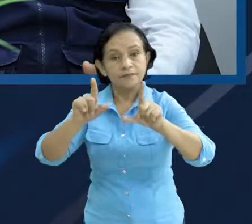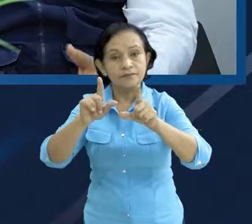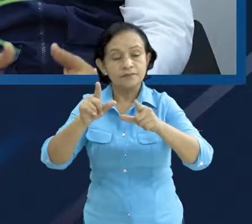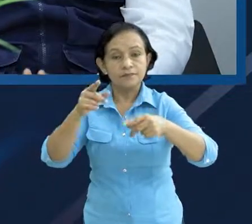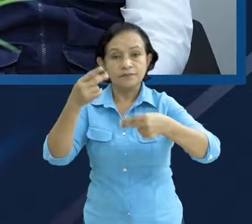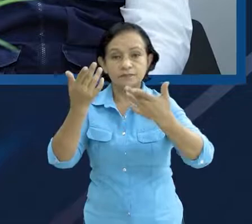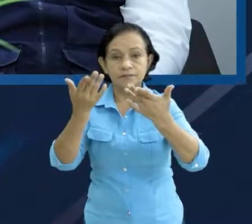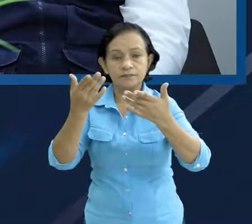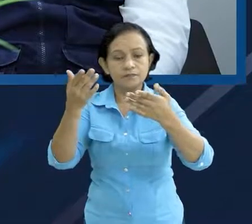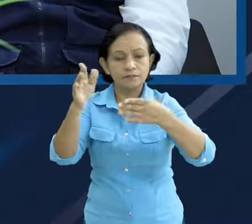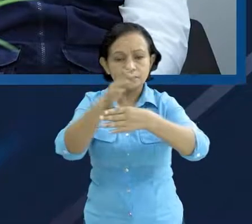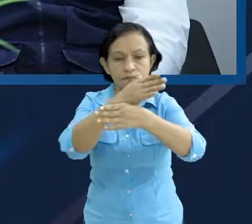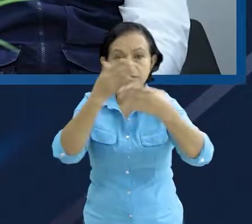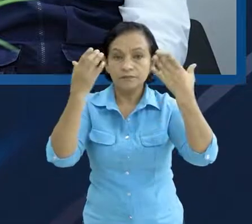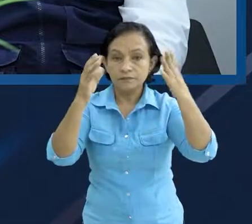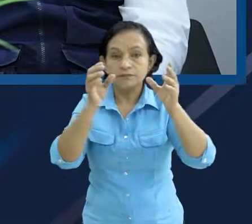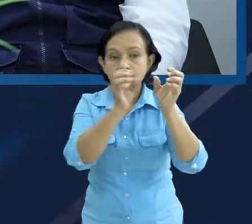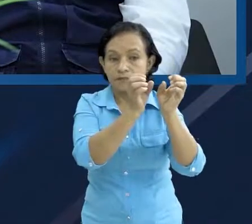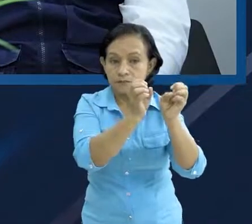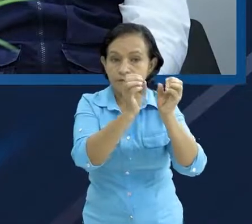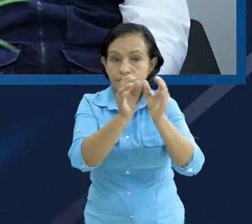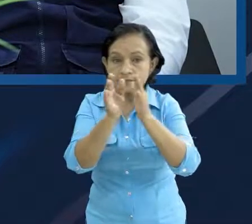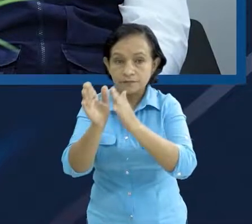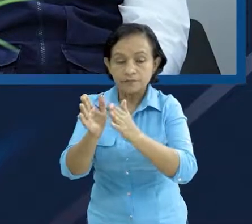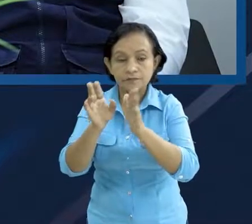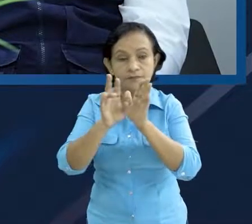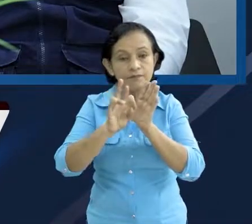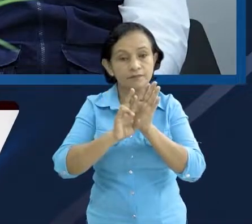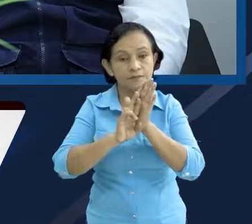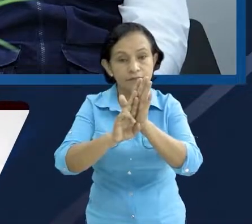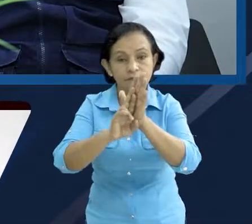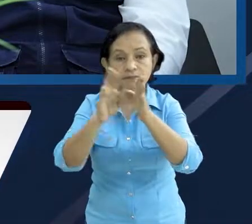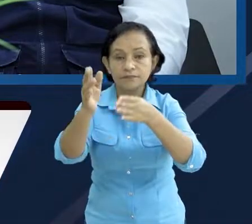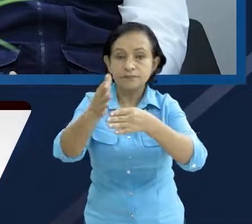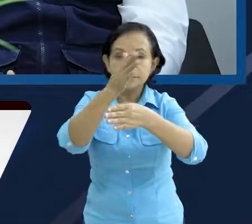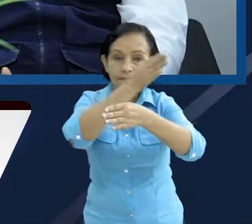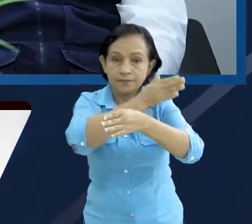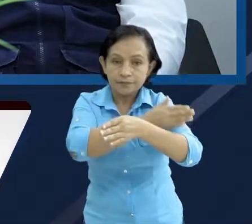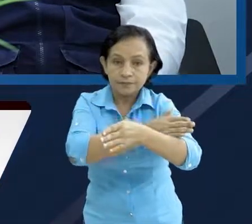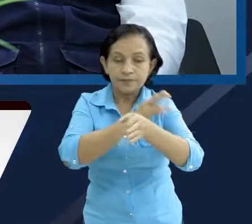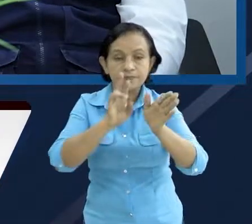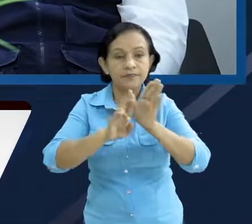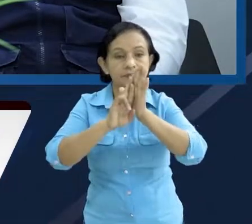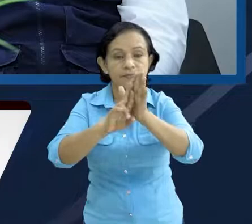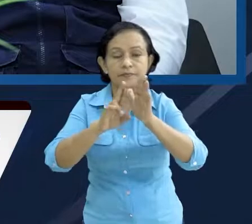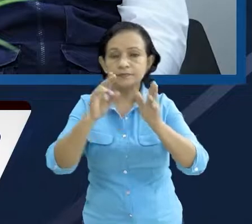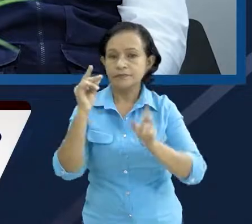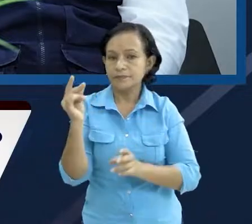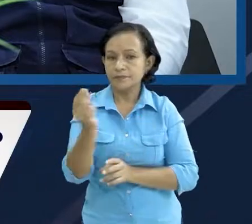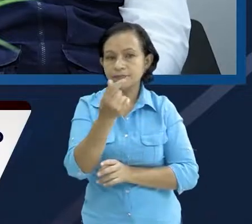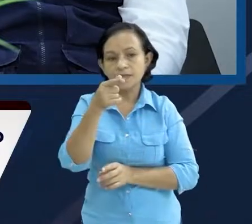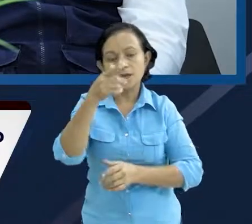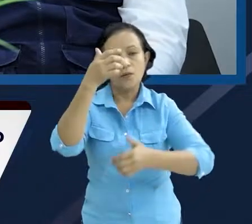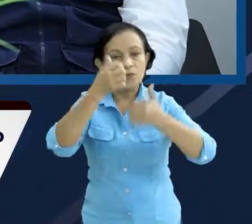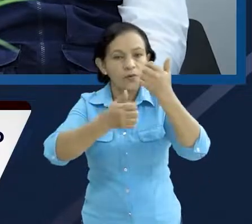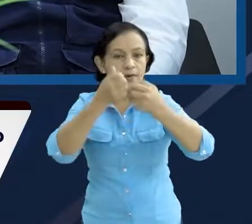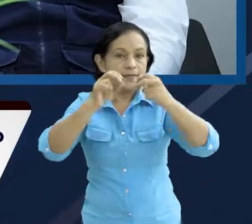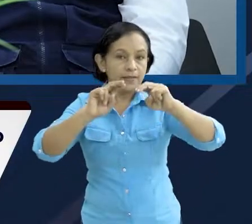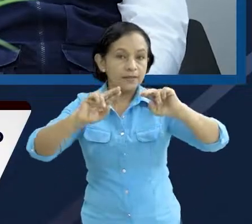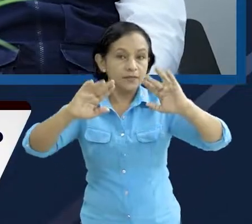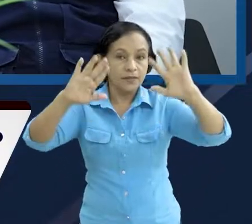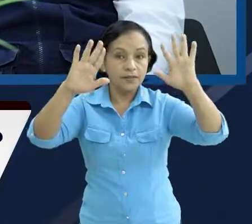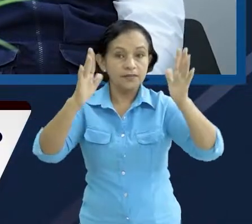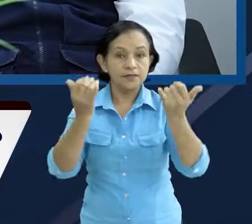sinnúmero de instrumentos que permiten ordenar la respuesta anticipada o la respuesta oportuna a la hora de una emergencia,